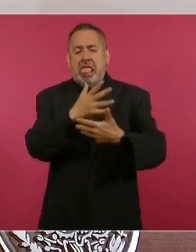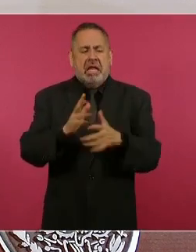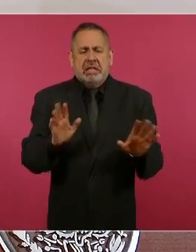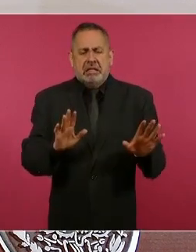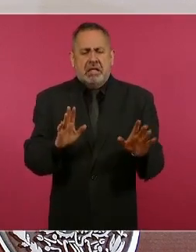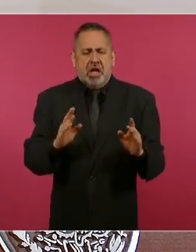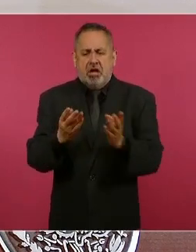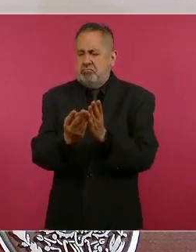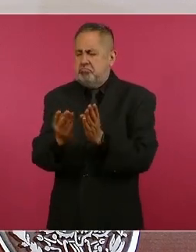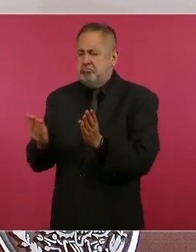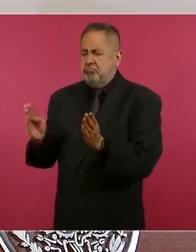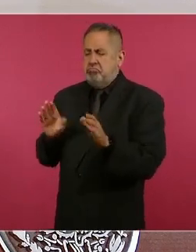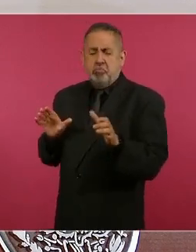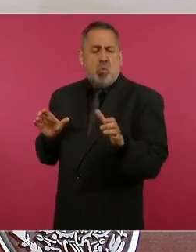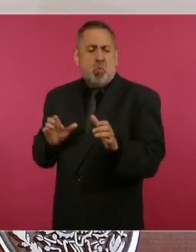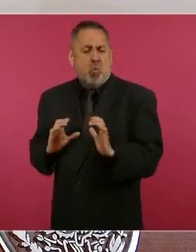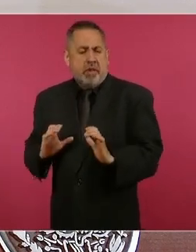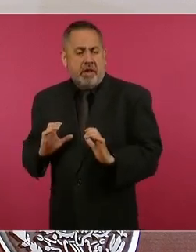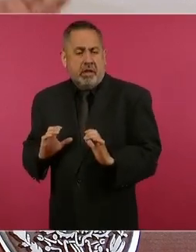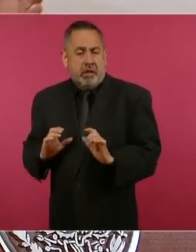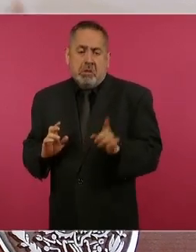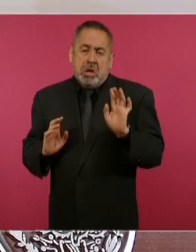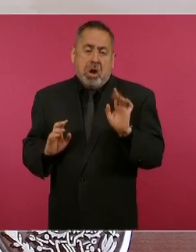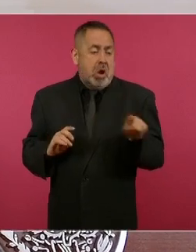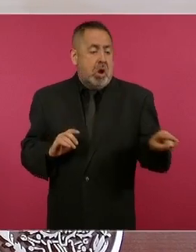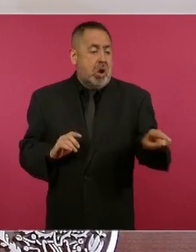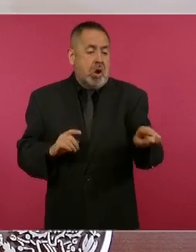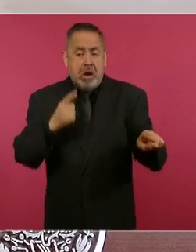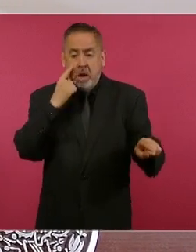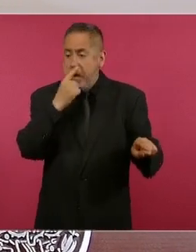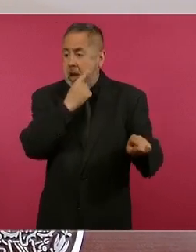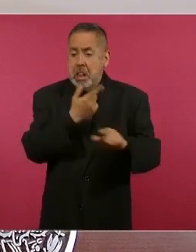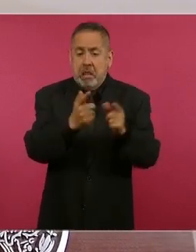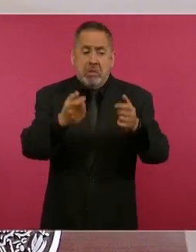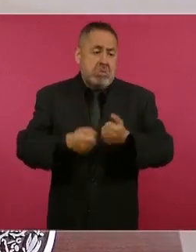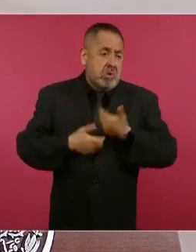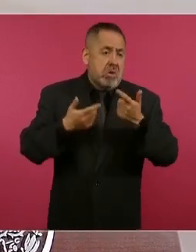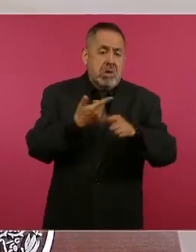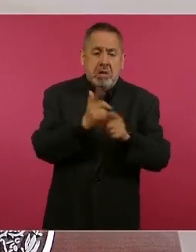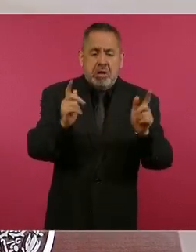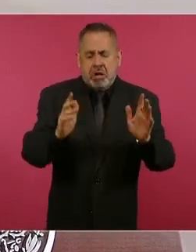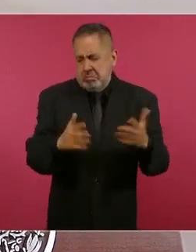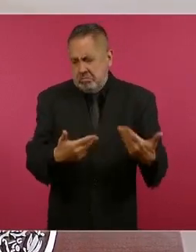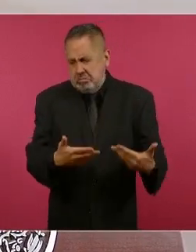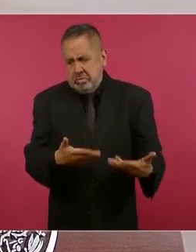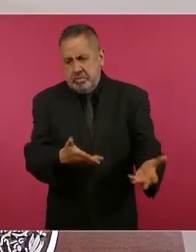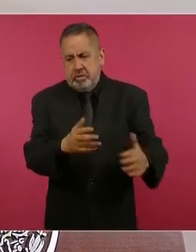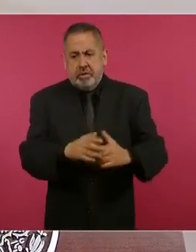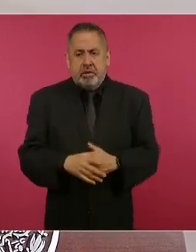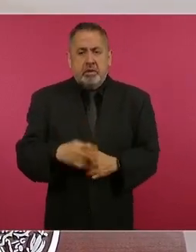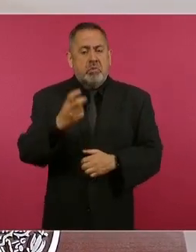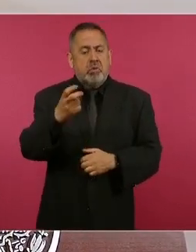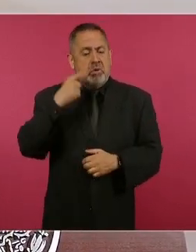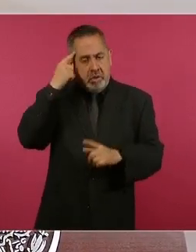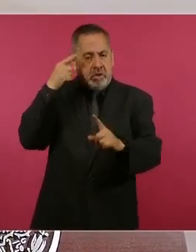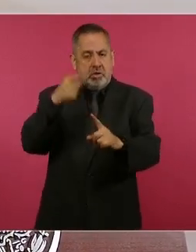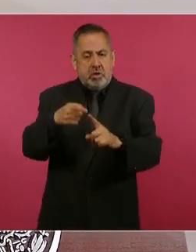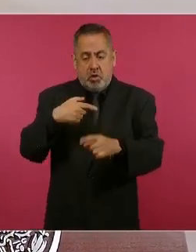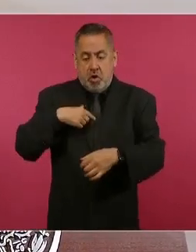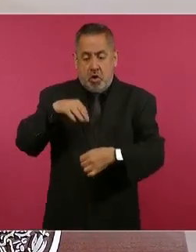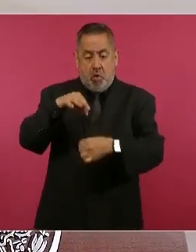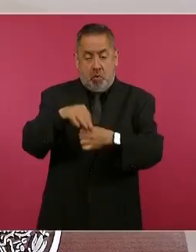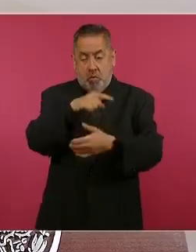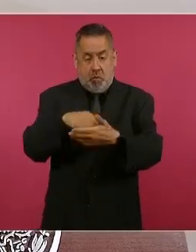Pero ellos son libres y por lo mismo estoy esperando que pasen las